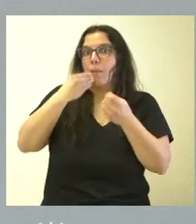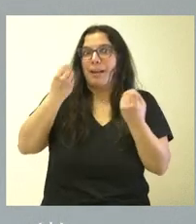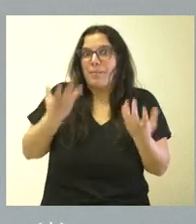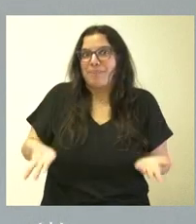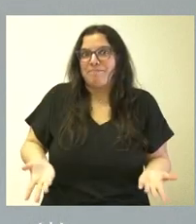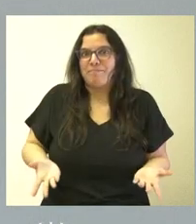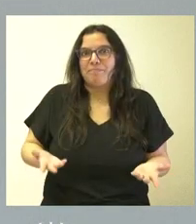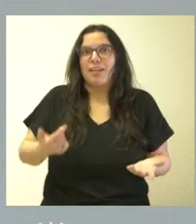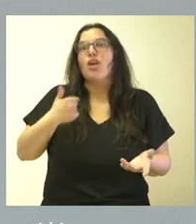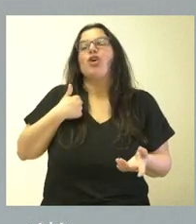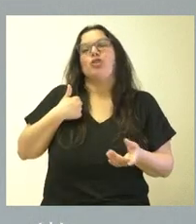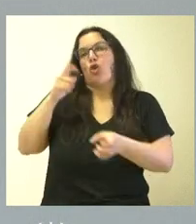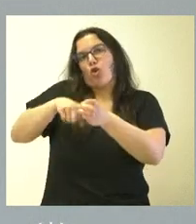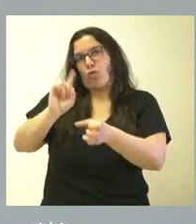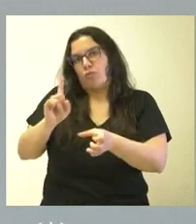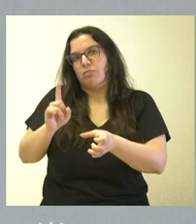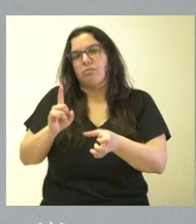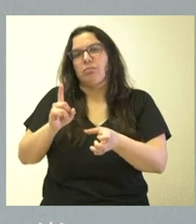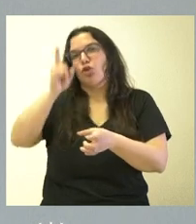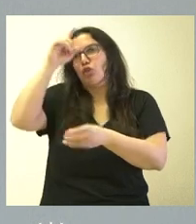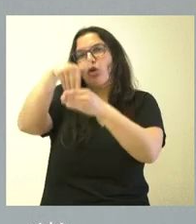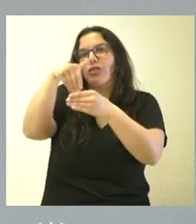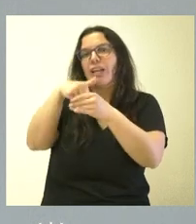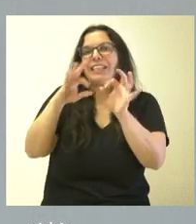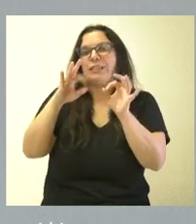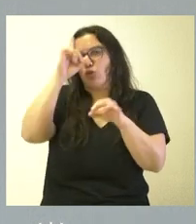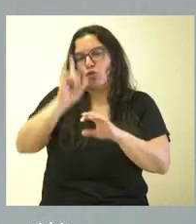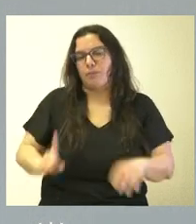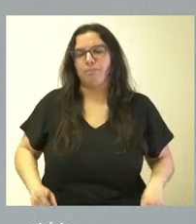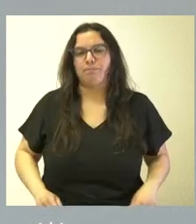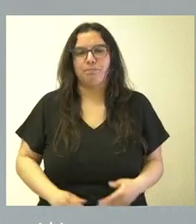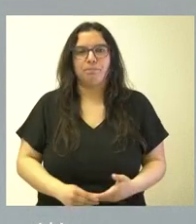bien. Yo no estuve tampoco en la reunión para saber el contenido concreto de la misma.